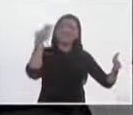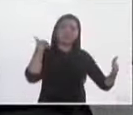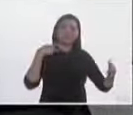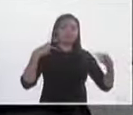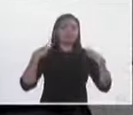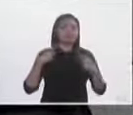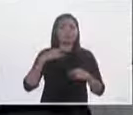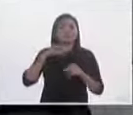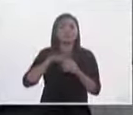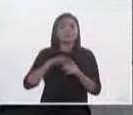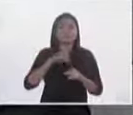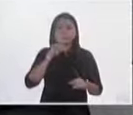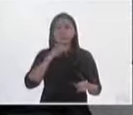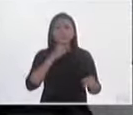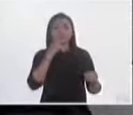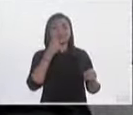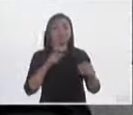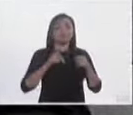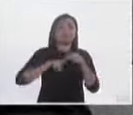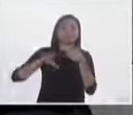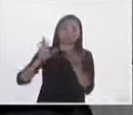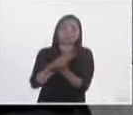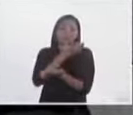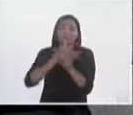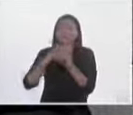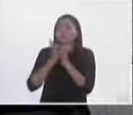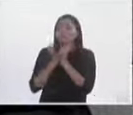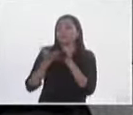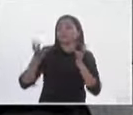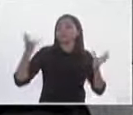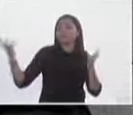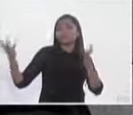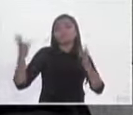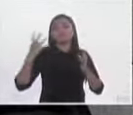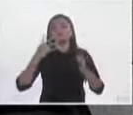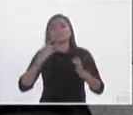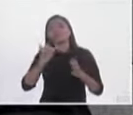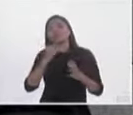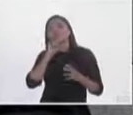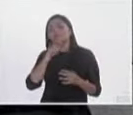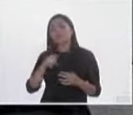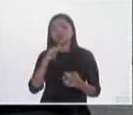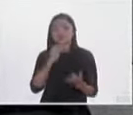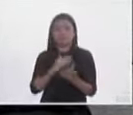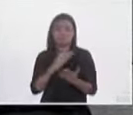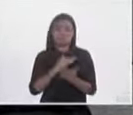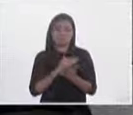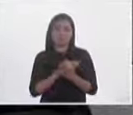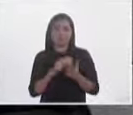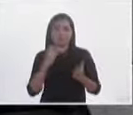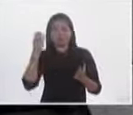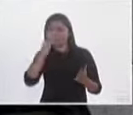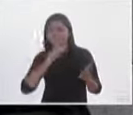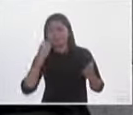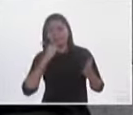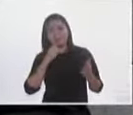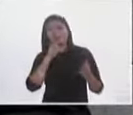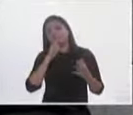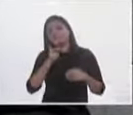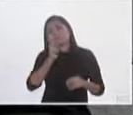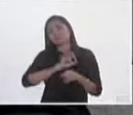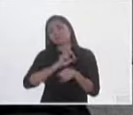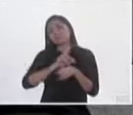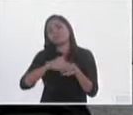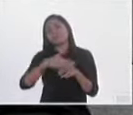falso debate de los ciudadanos y los políticos que hoy está muy en boga y los resultados electorales pareciera que los avalan, pero en los próximos días